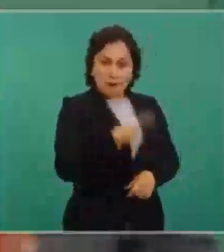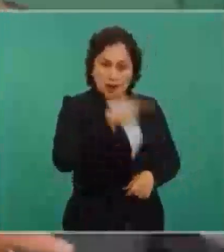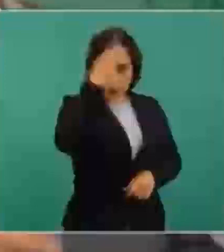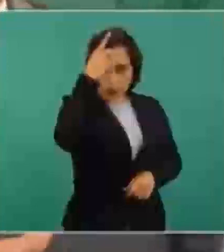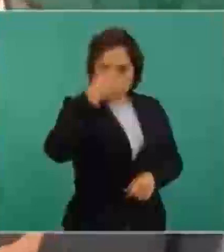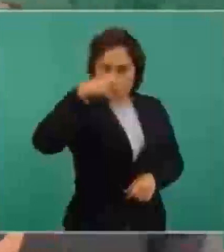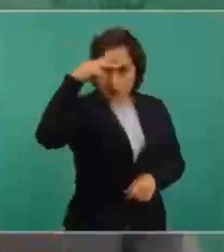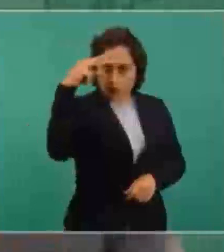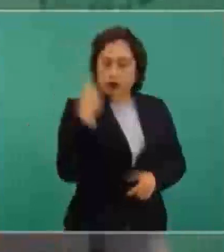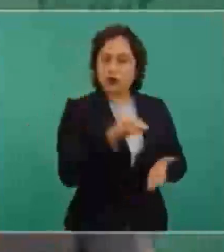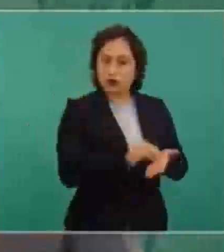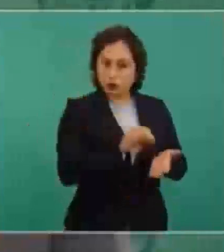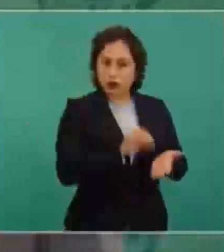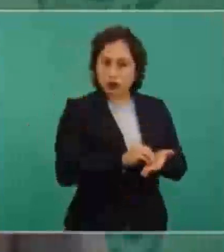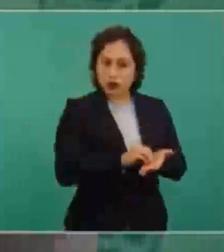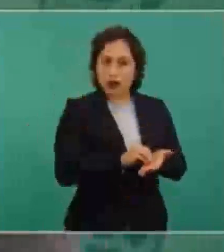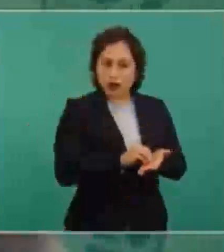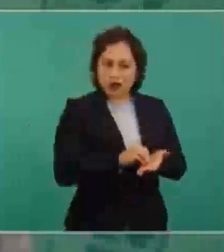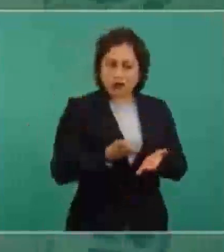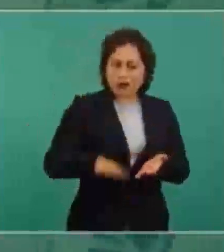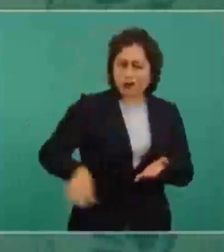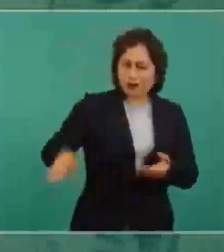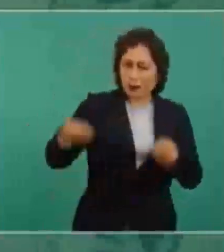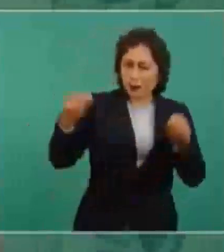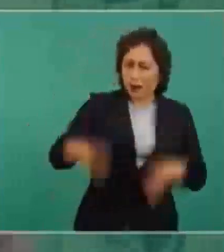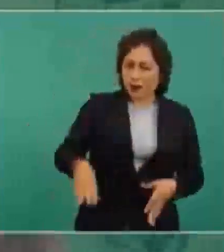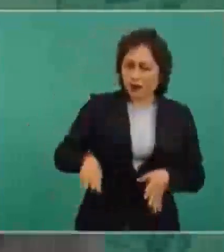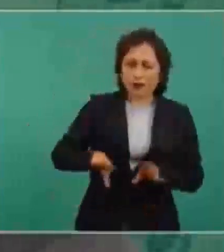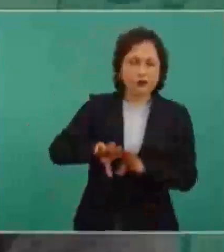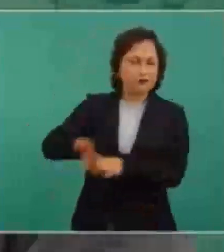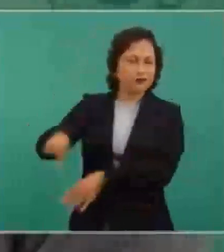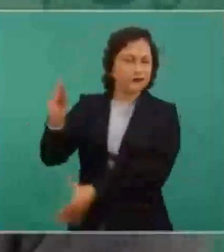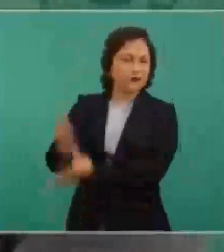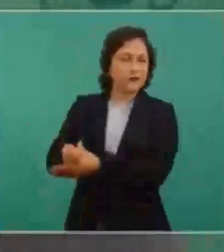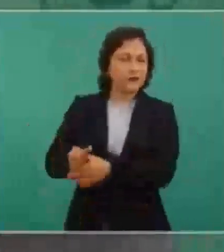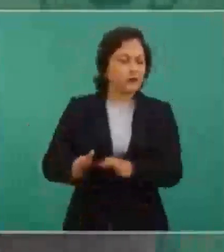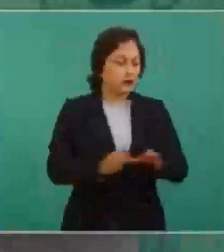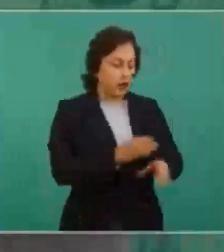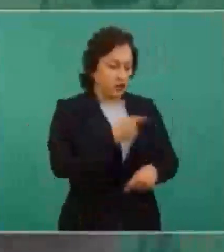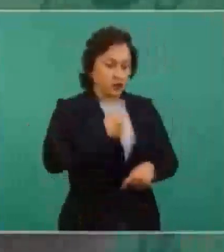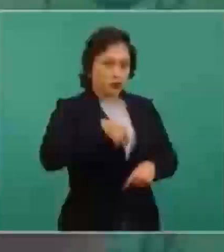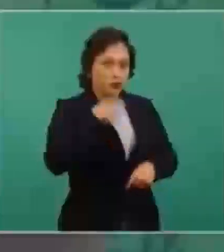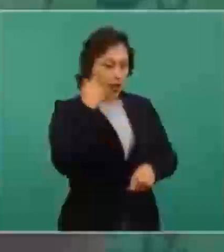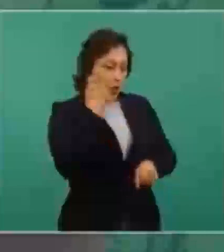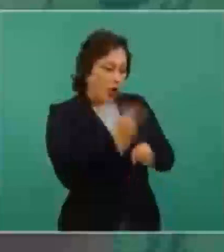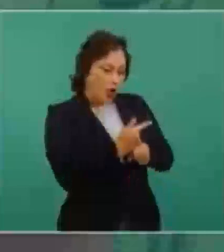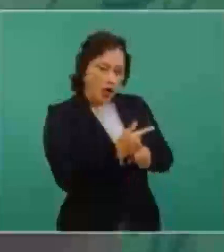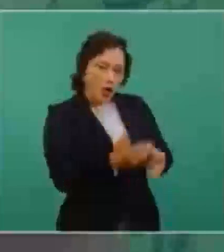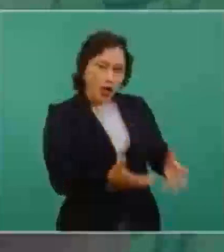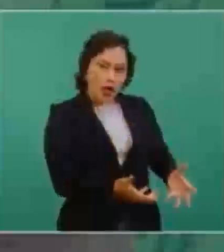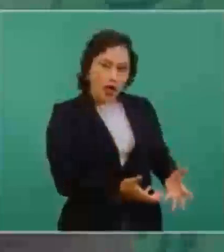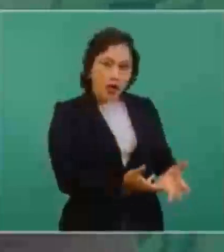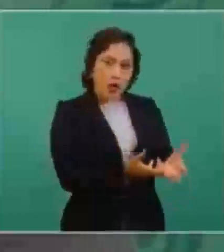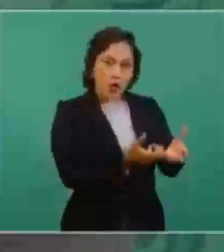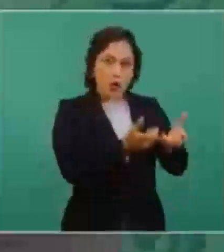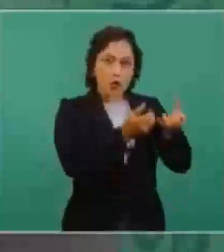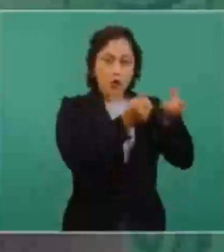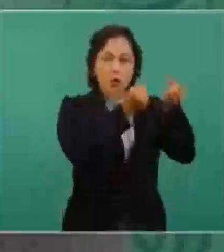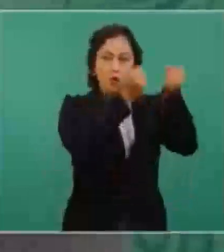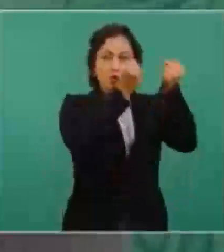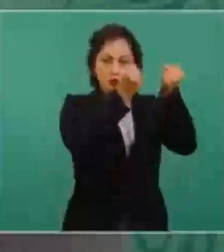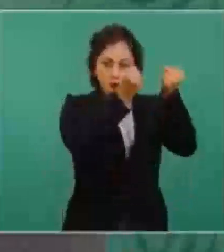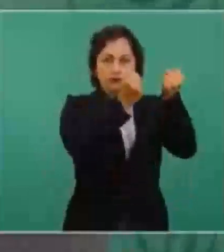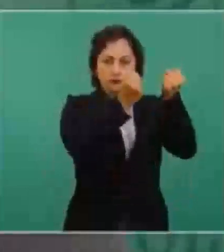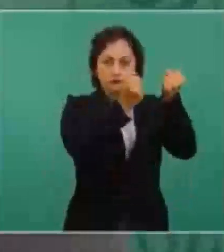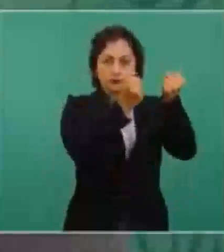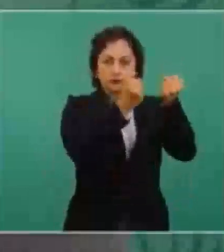En ese 80 por ciento nos metimos a explorar y tuvimos suerte y